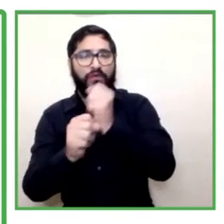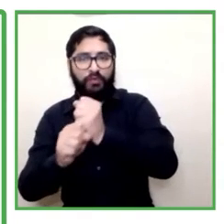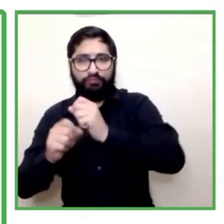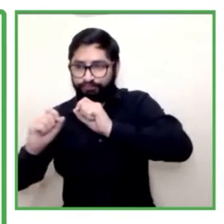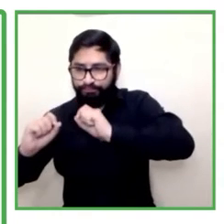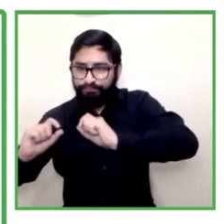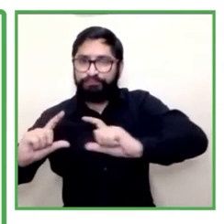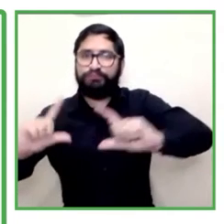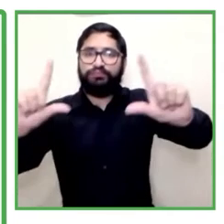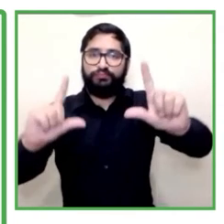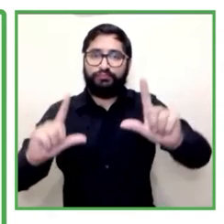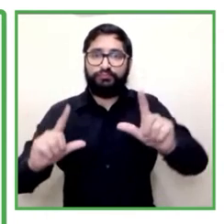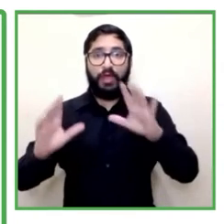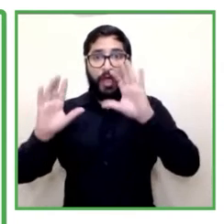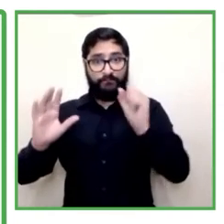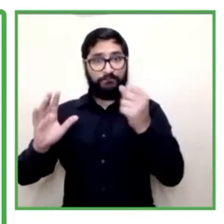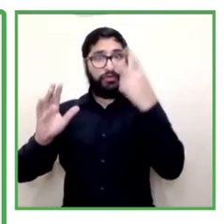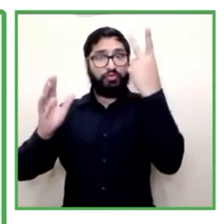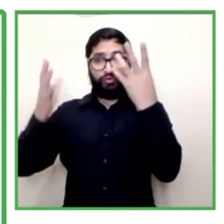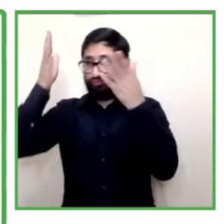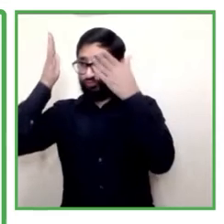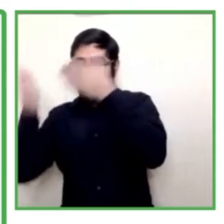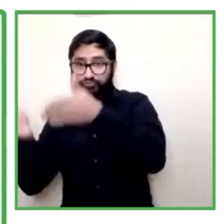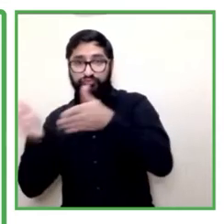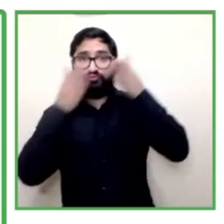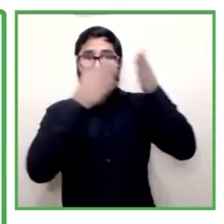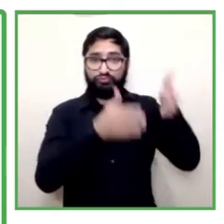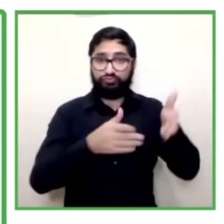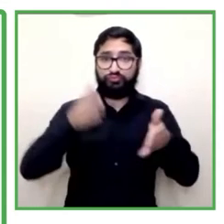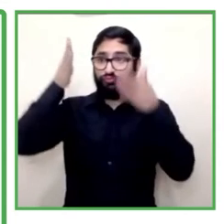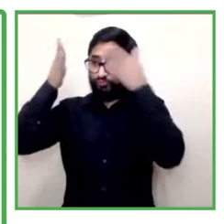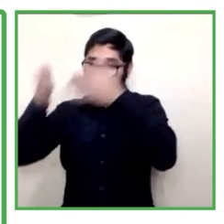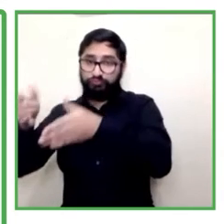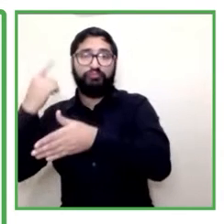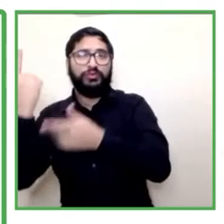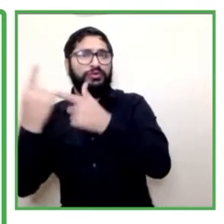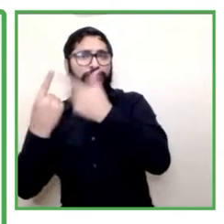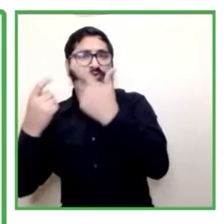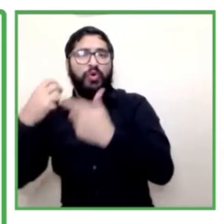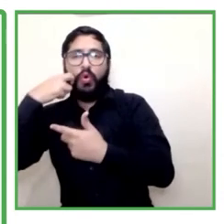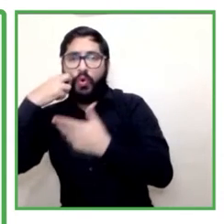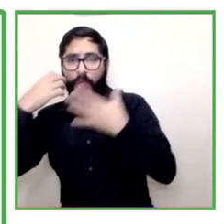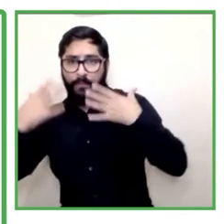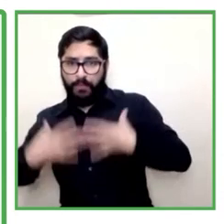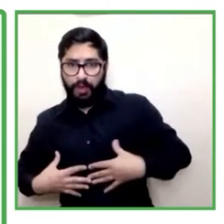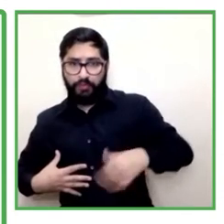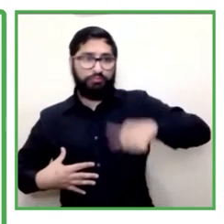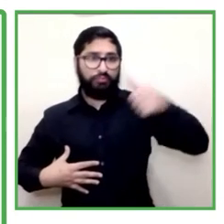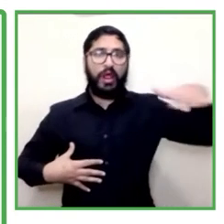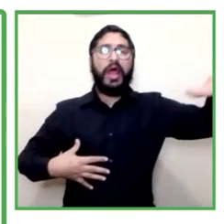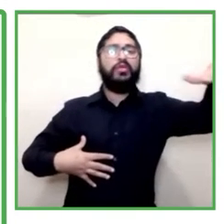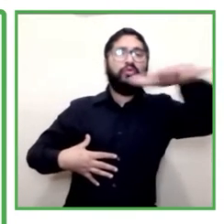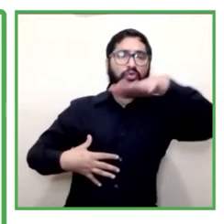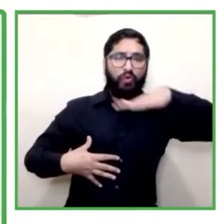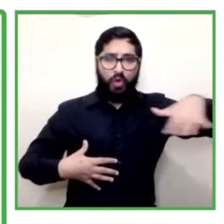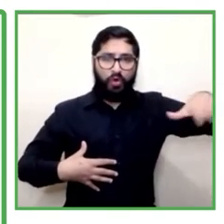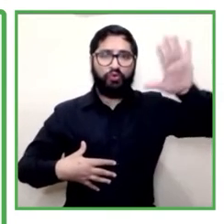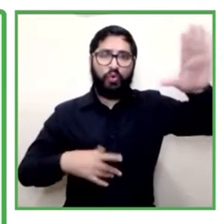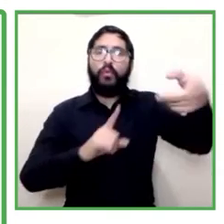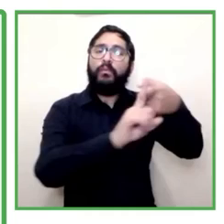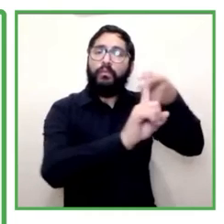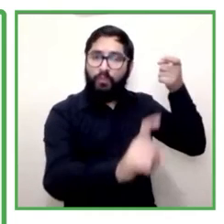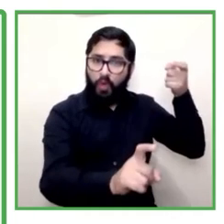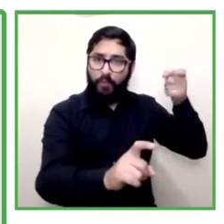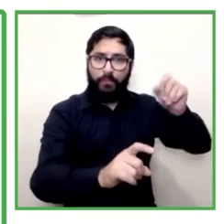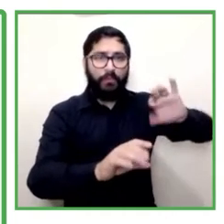para el trabajo y desarrollo humano, tenemos una presencia y cobertura en todo el territorio nacional y otro componente está relacionado con la gestión del